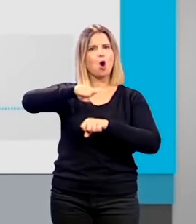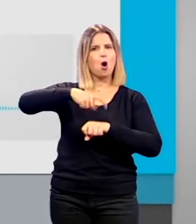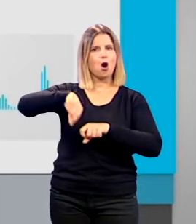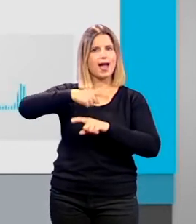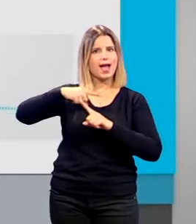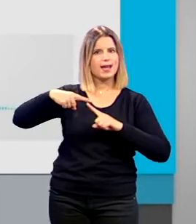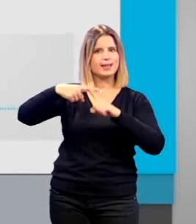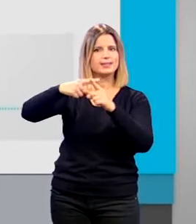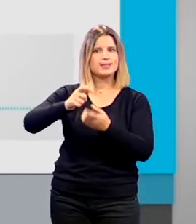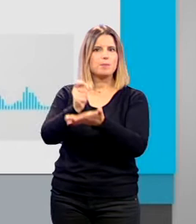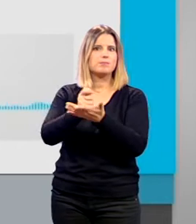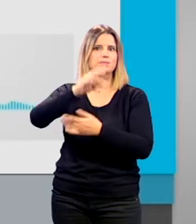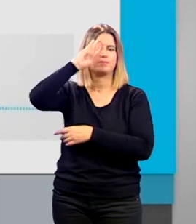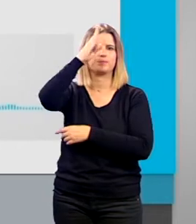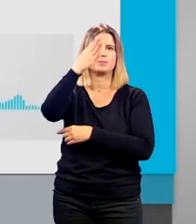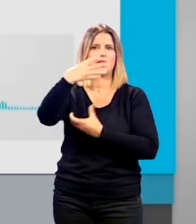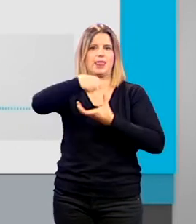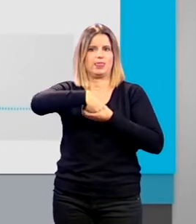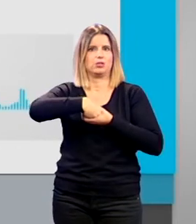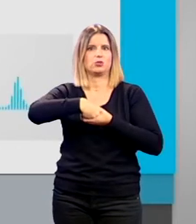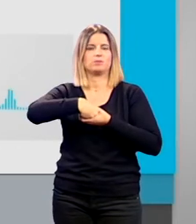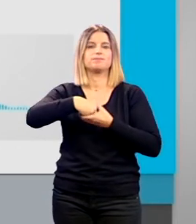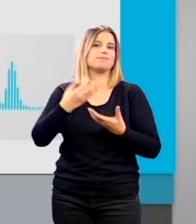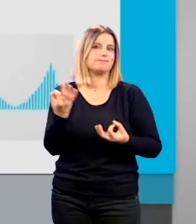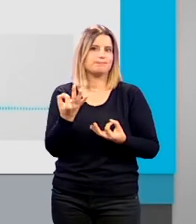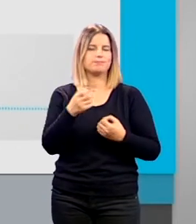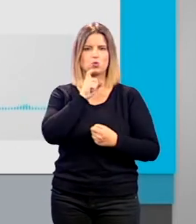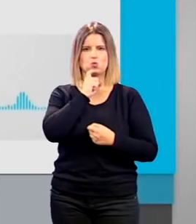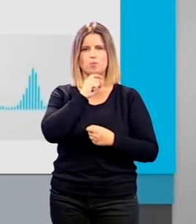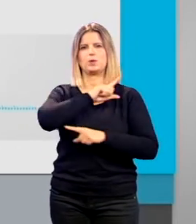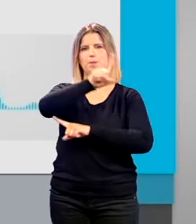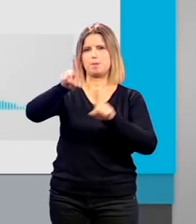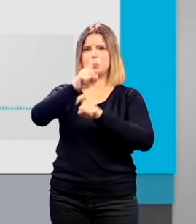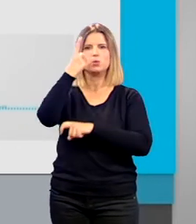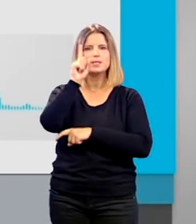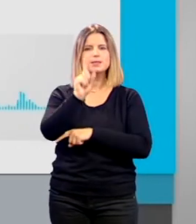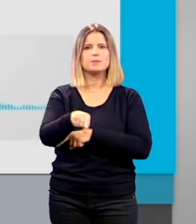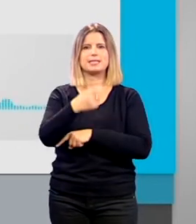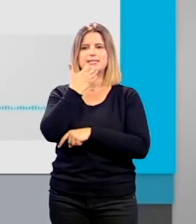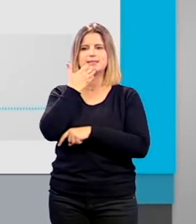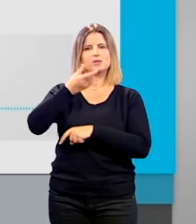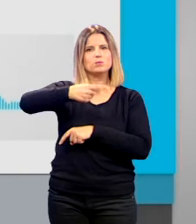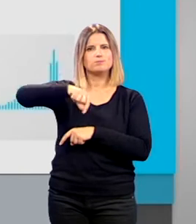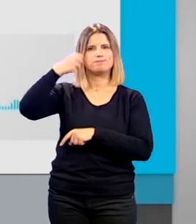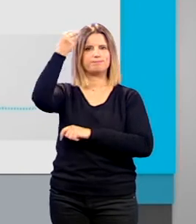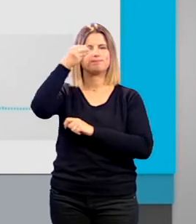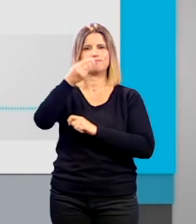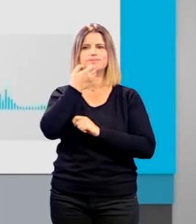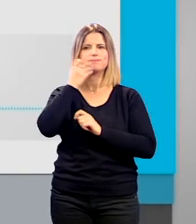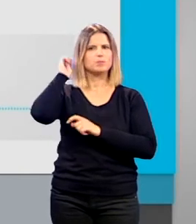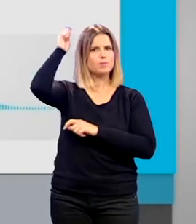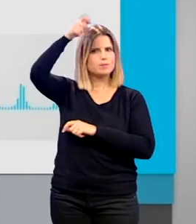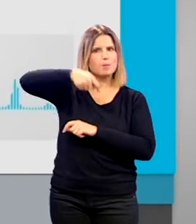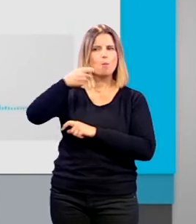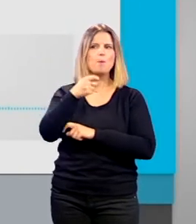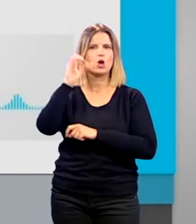de la capital en caso de que formen parte de dicho retén además nos preguntamos si va a tenerse en consideración el criterio de los bomberos de